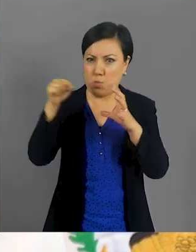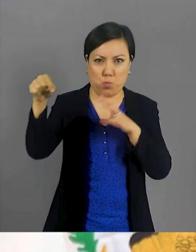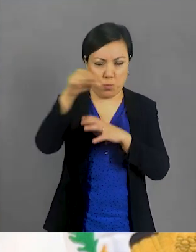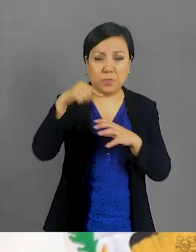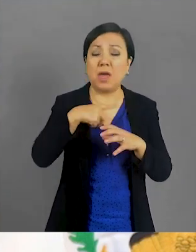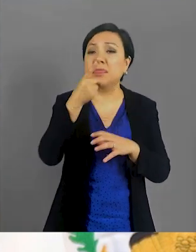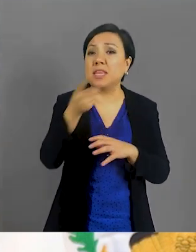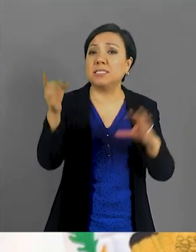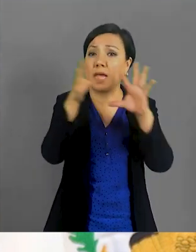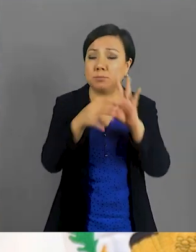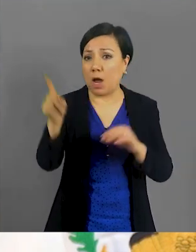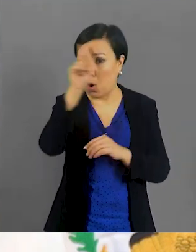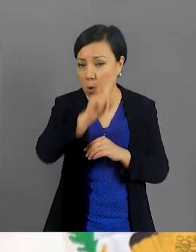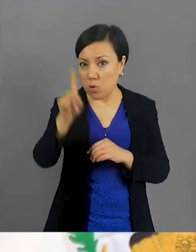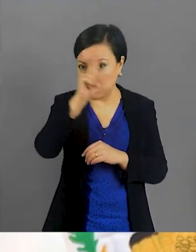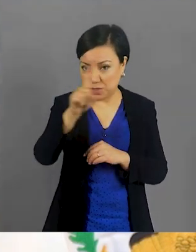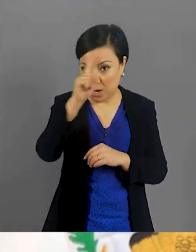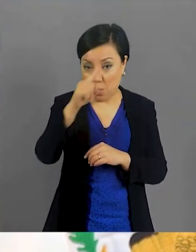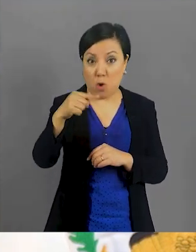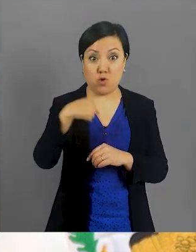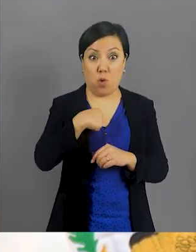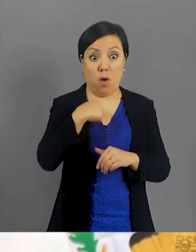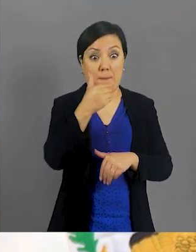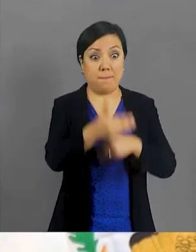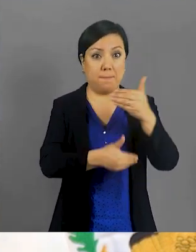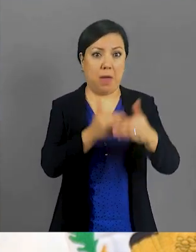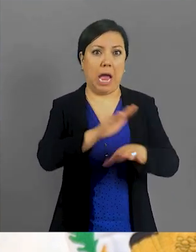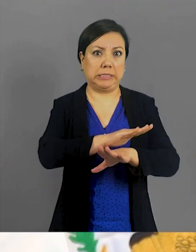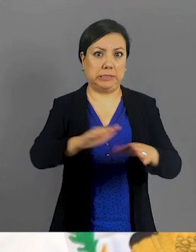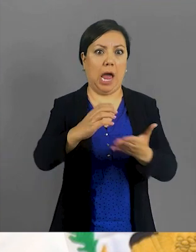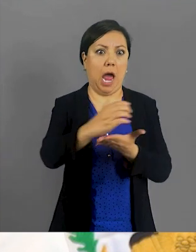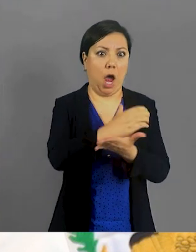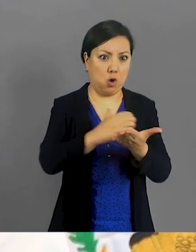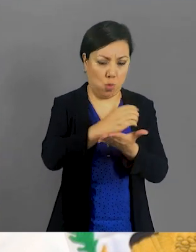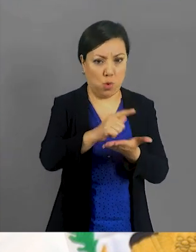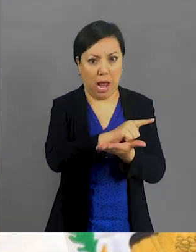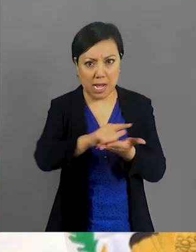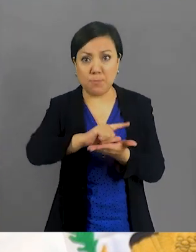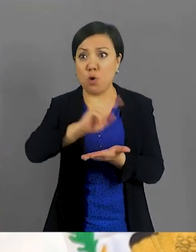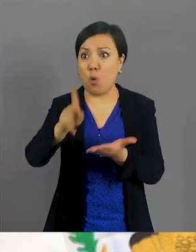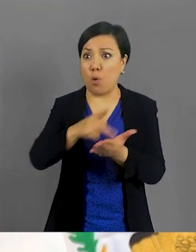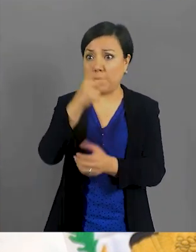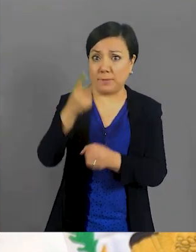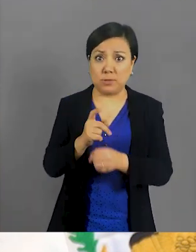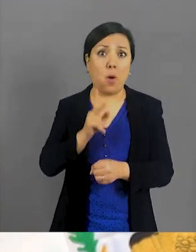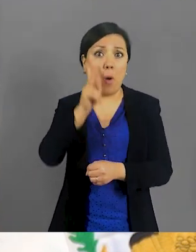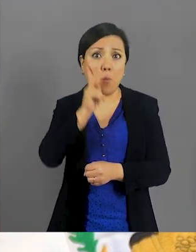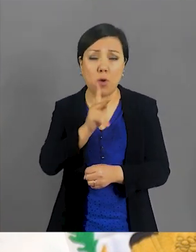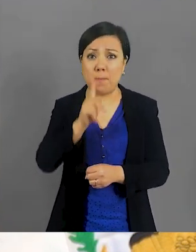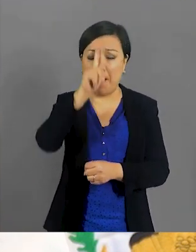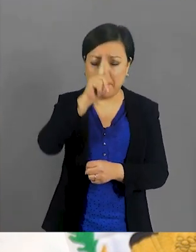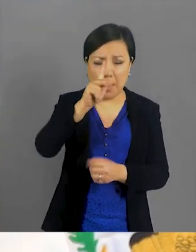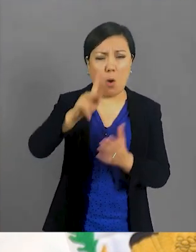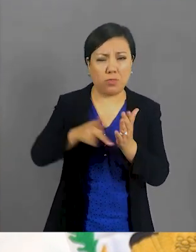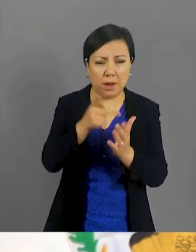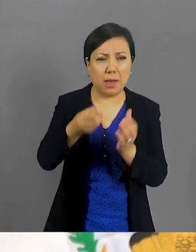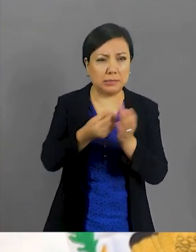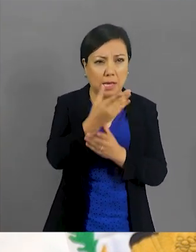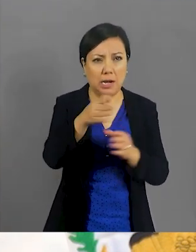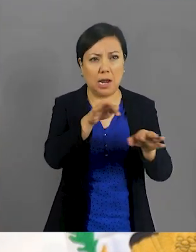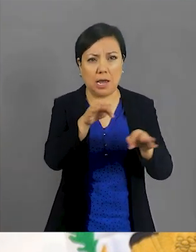han coincidido en la recomendación de no aplicar una prueba para dar de alta a los pacientes, ni para determinar si pueden o no volver a sus empleos.